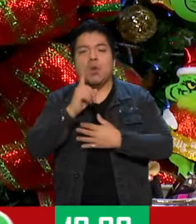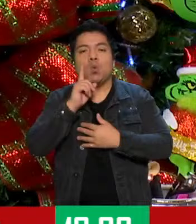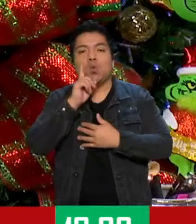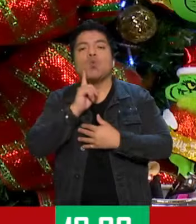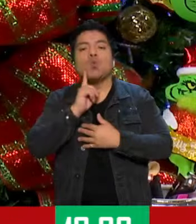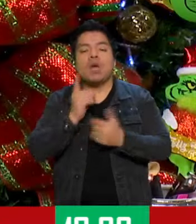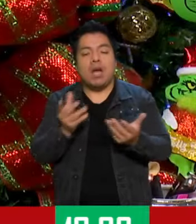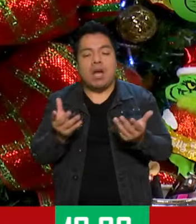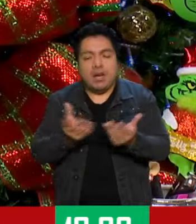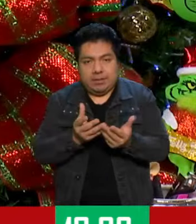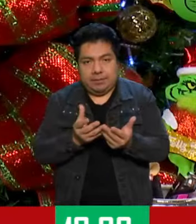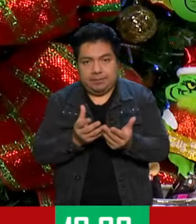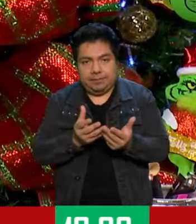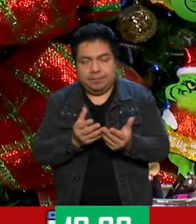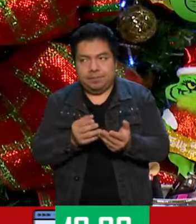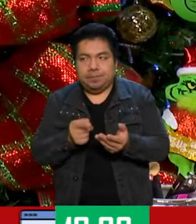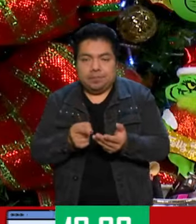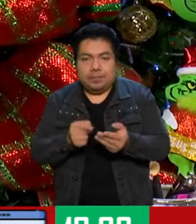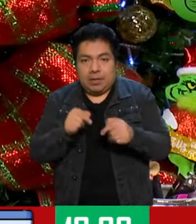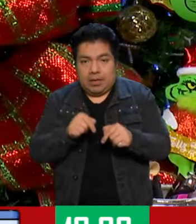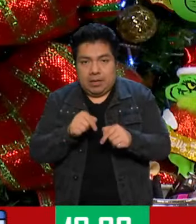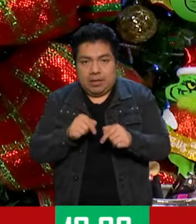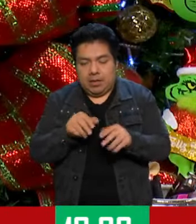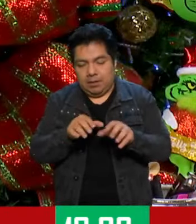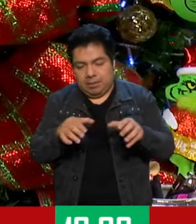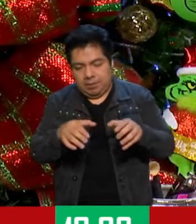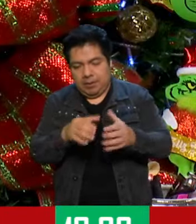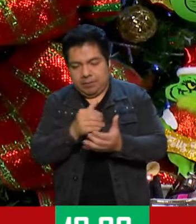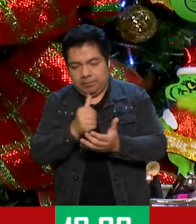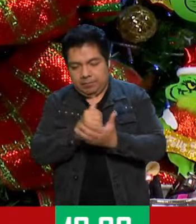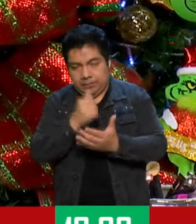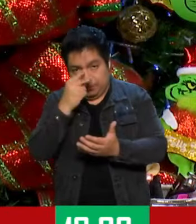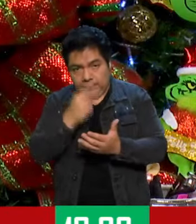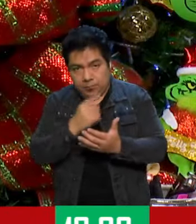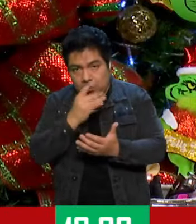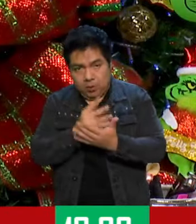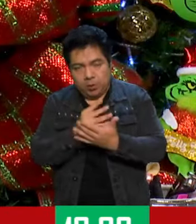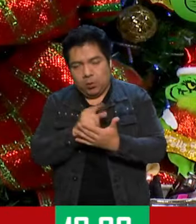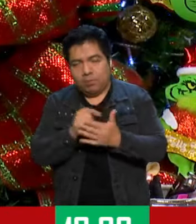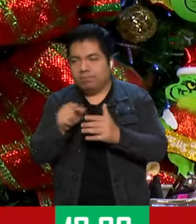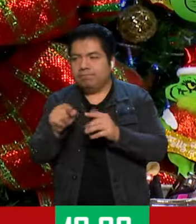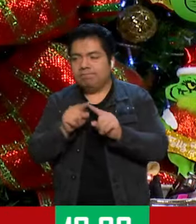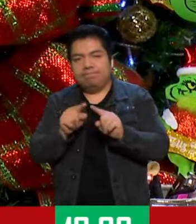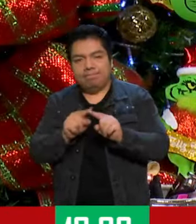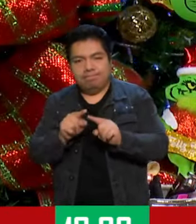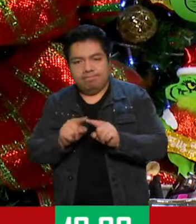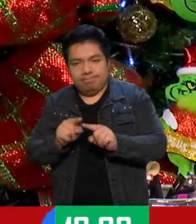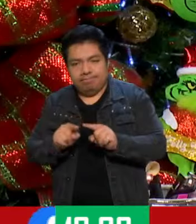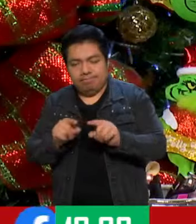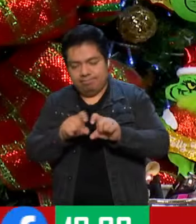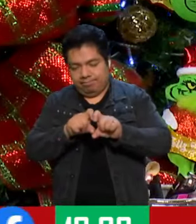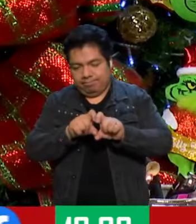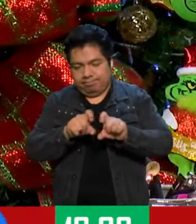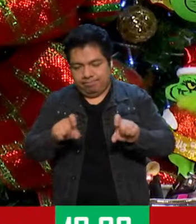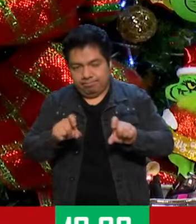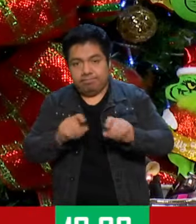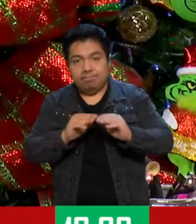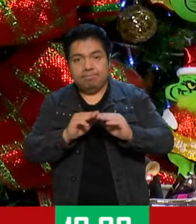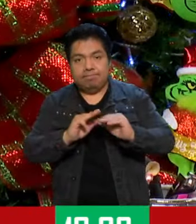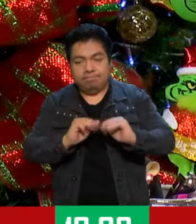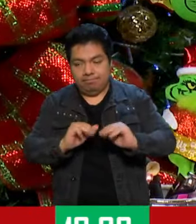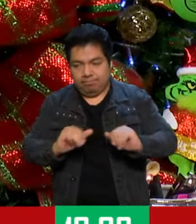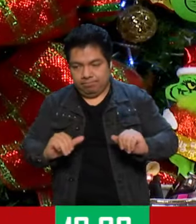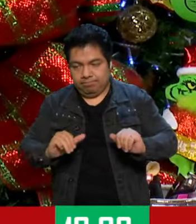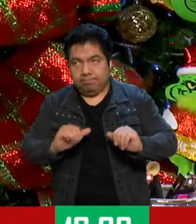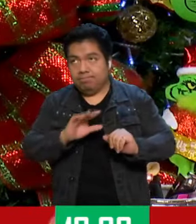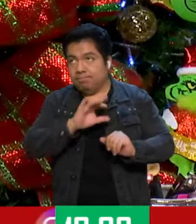No solamente aquí en los establecimientos de la Ciudad de México, sino nuestro lema es en el mar, en el